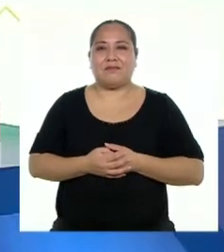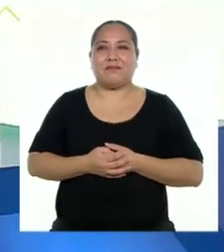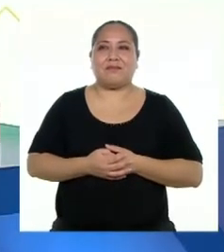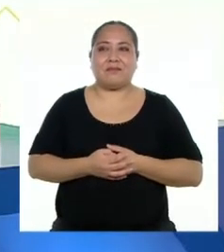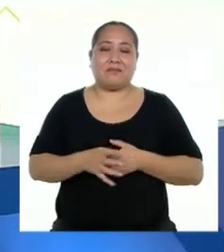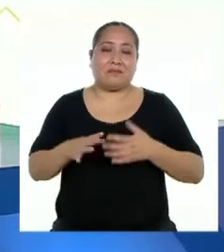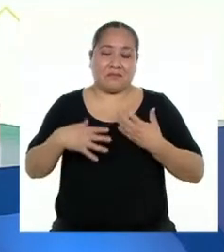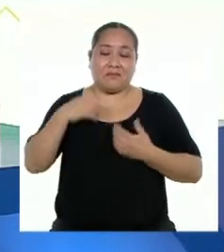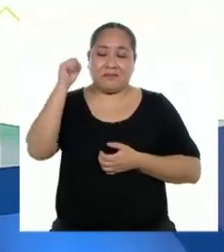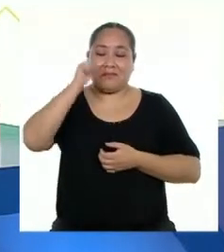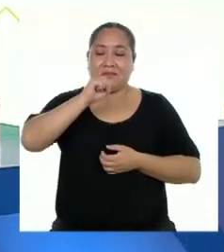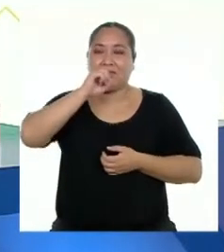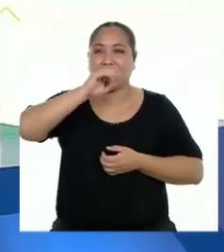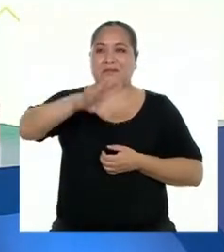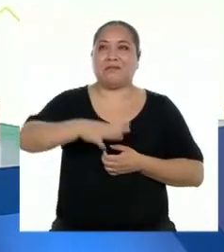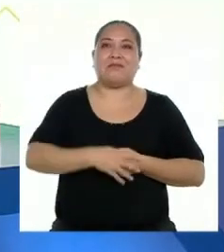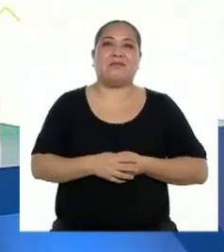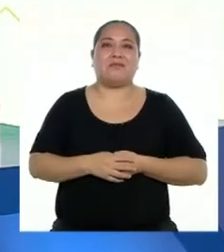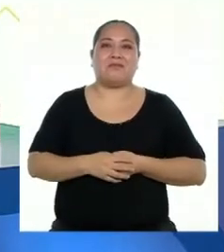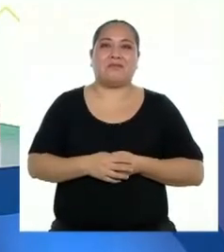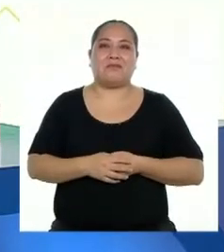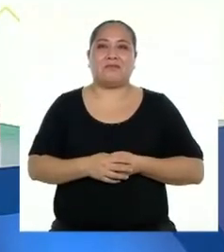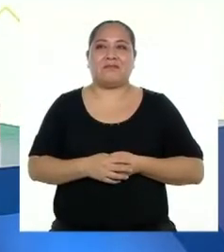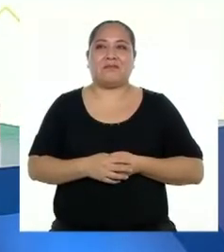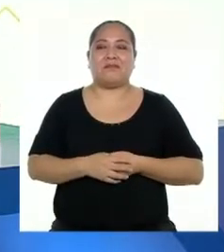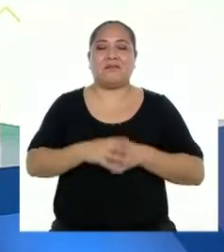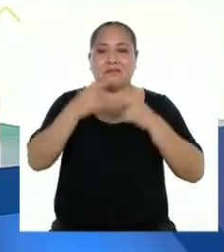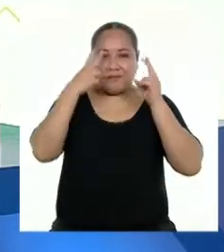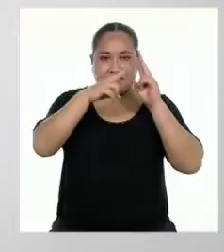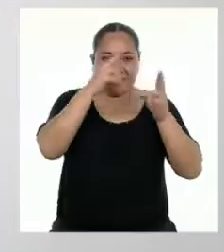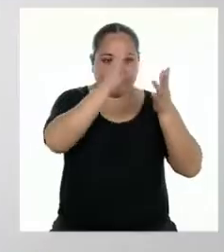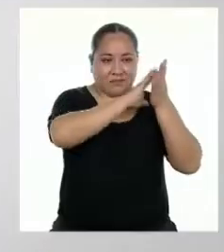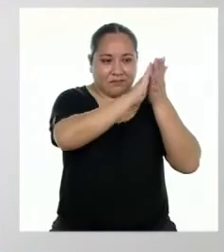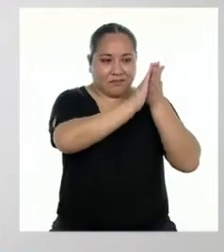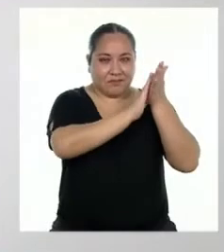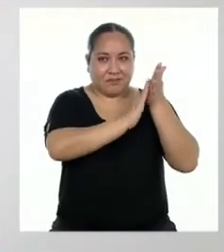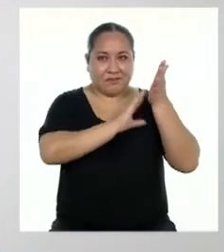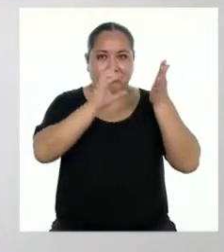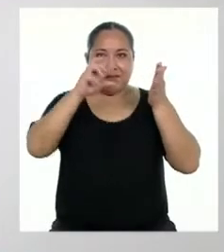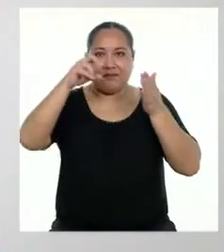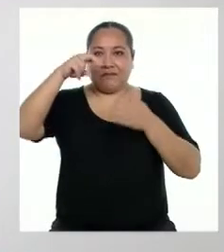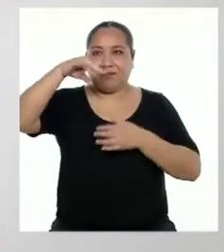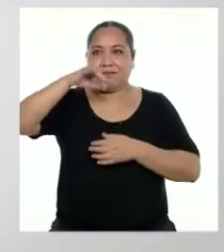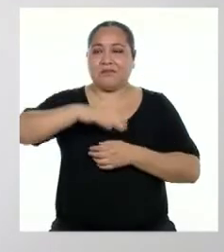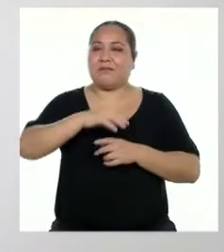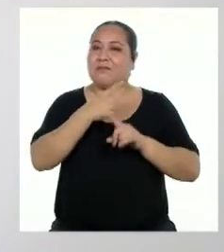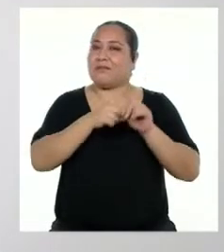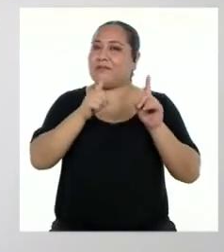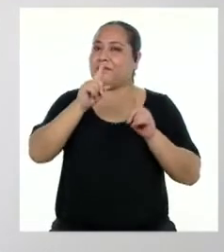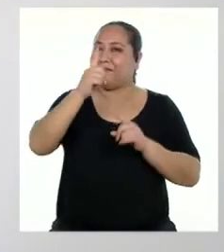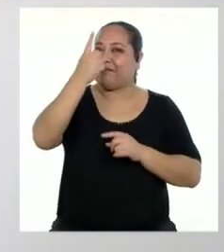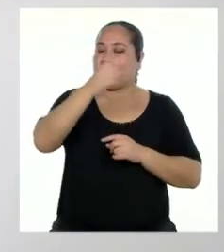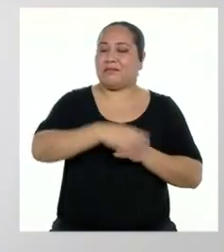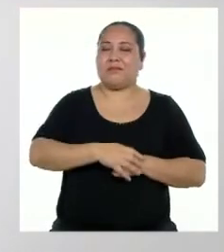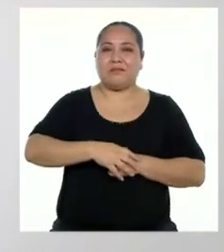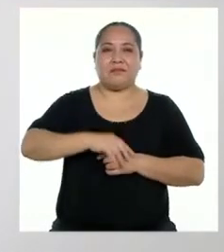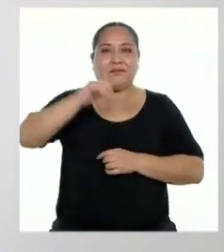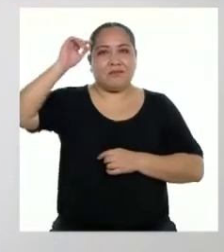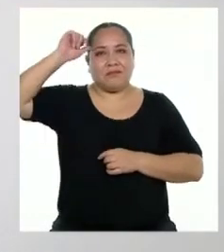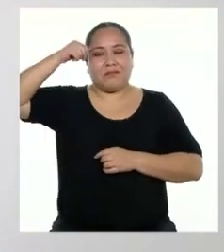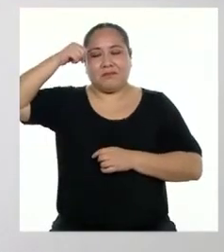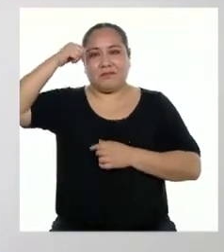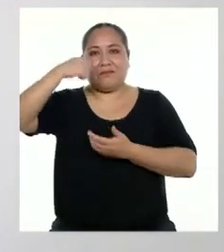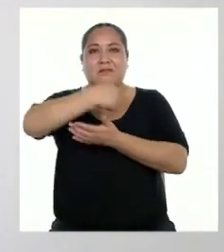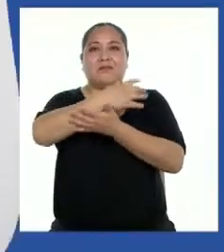Puedo dar fe de eso. Ahora sí, pasemos a revisar la crónica. Pero primero, un repaso de la crónica y